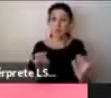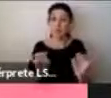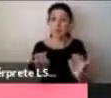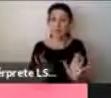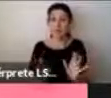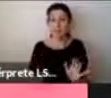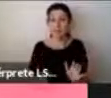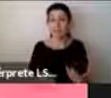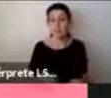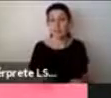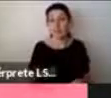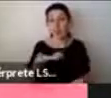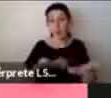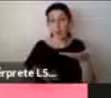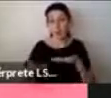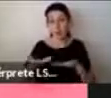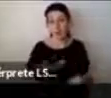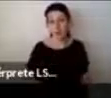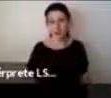puedo compartir por mi parte